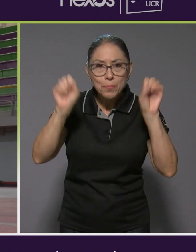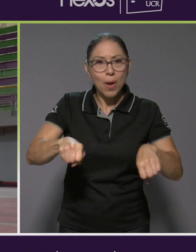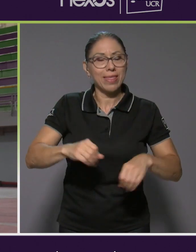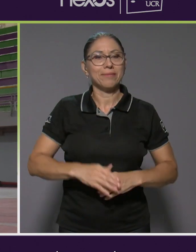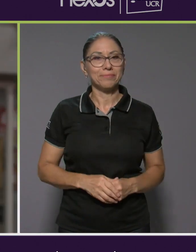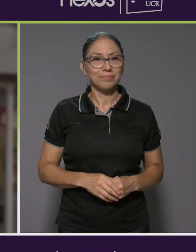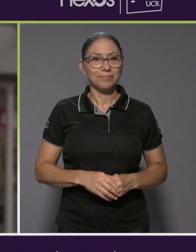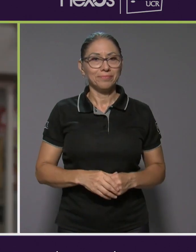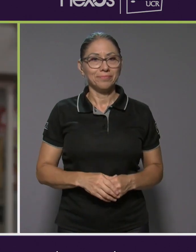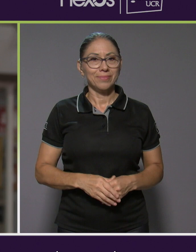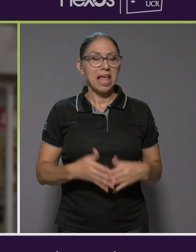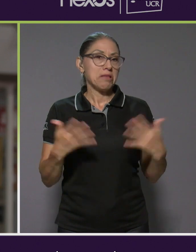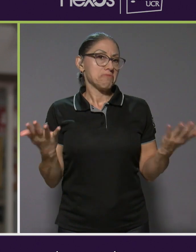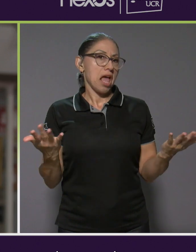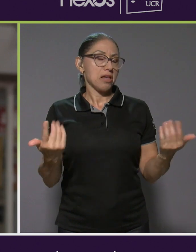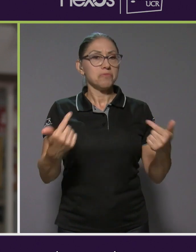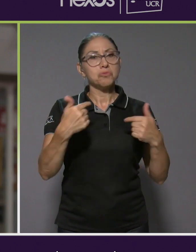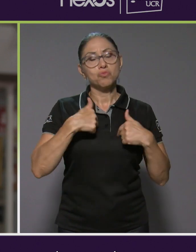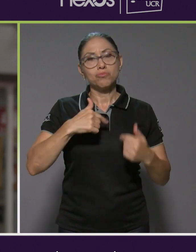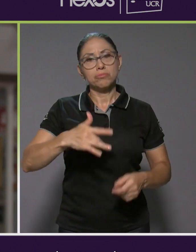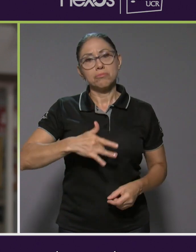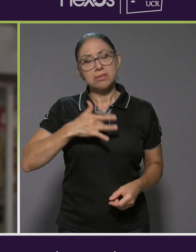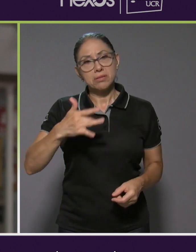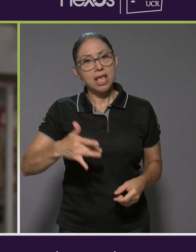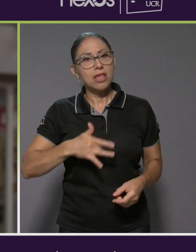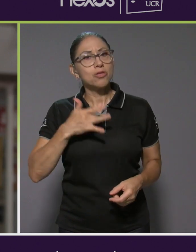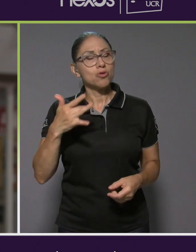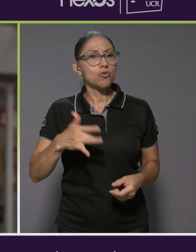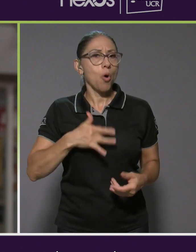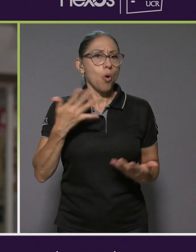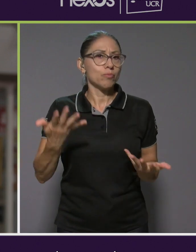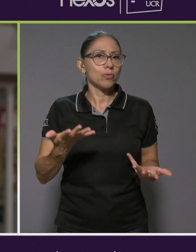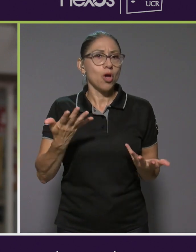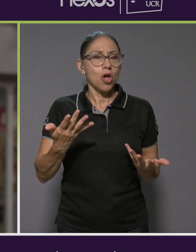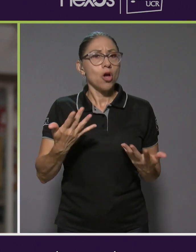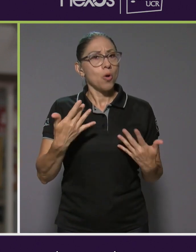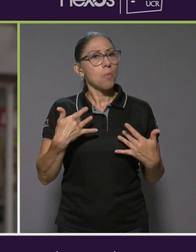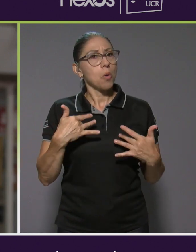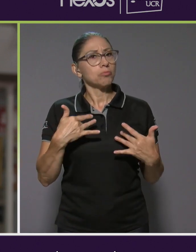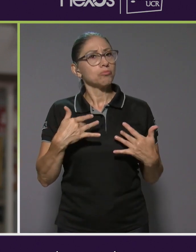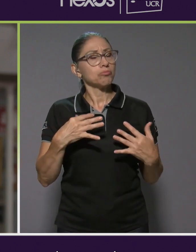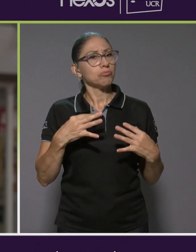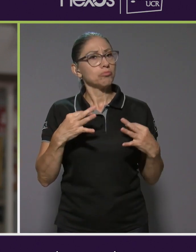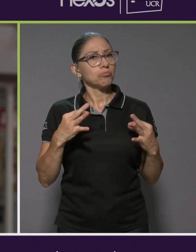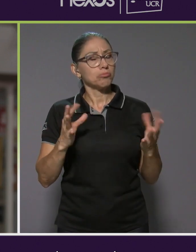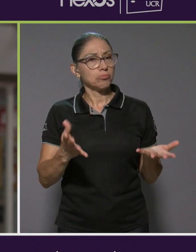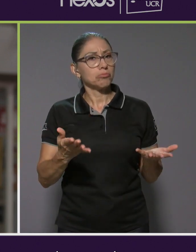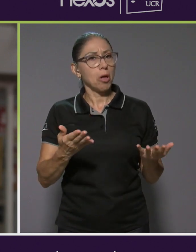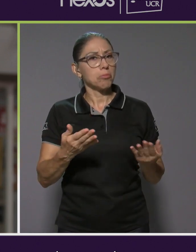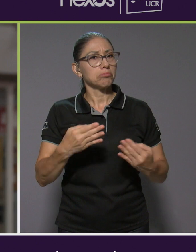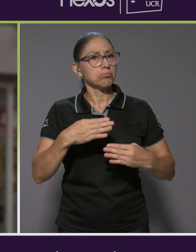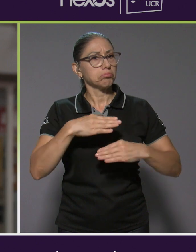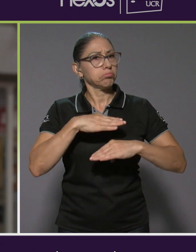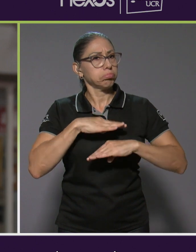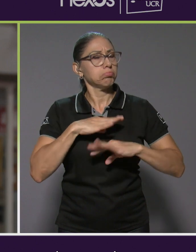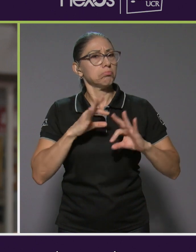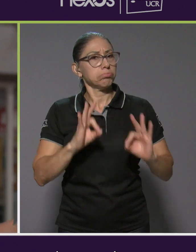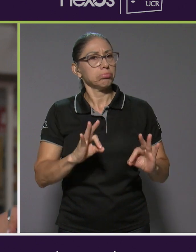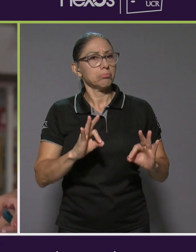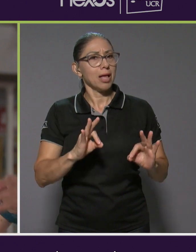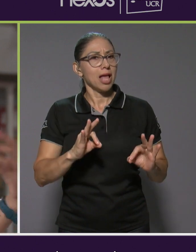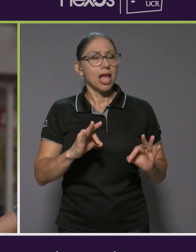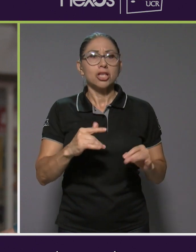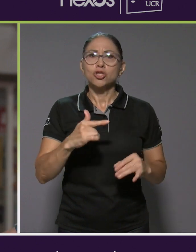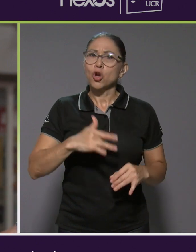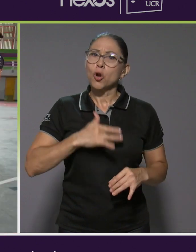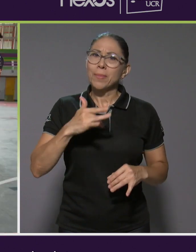Y yo me siento desinspirada, ya no me siento tapada